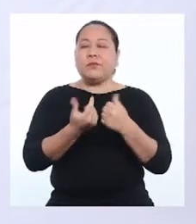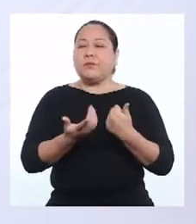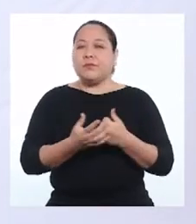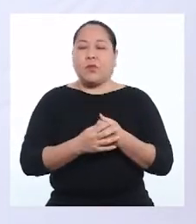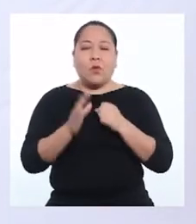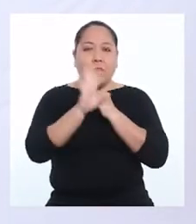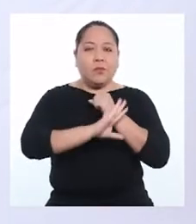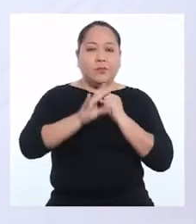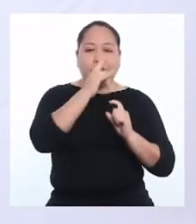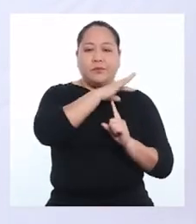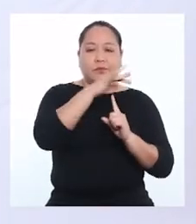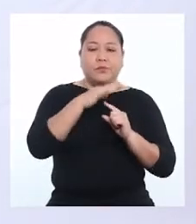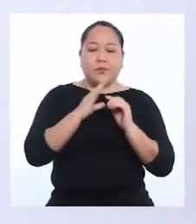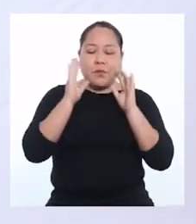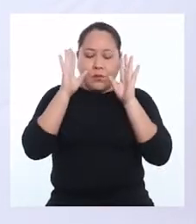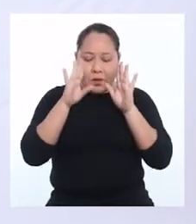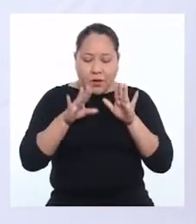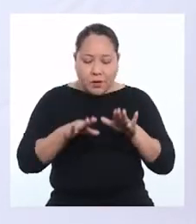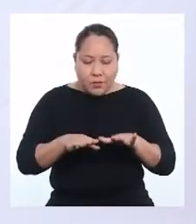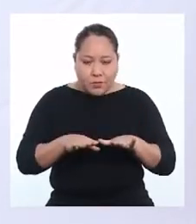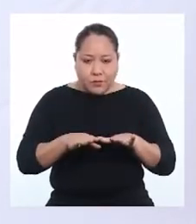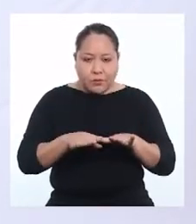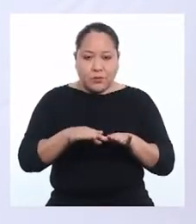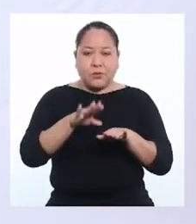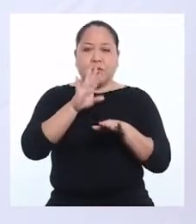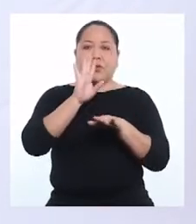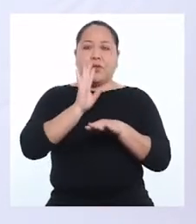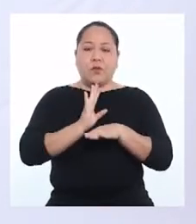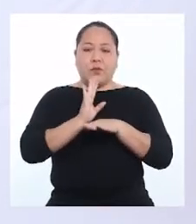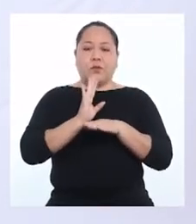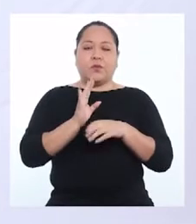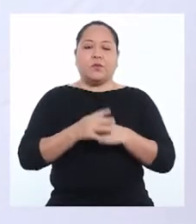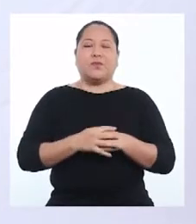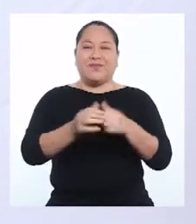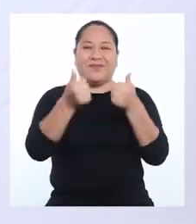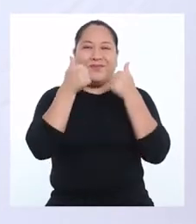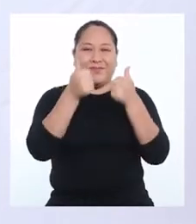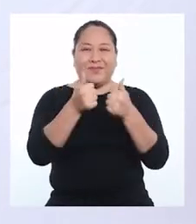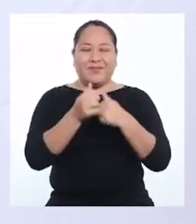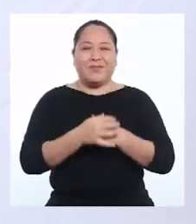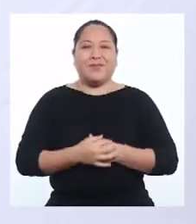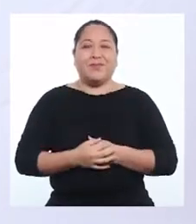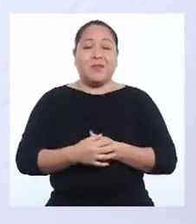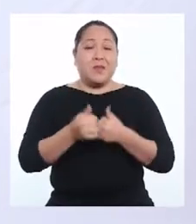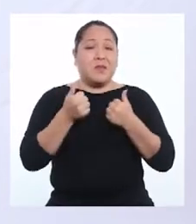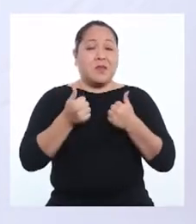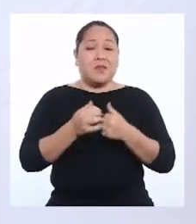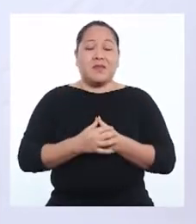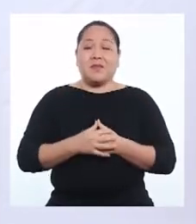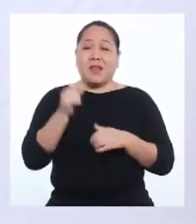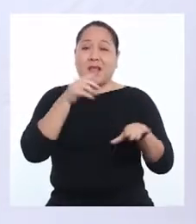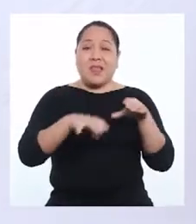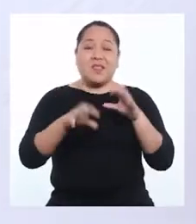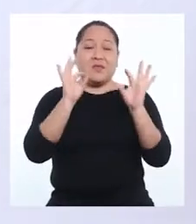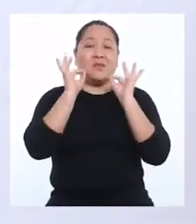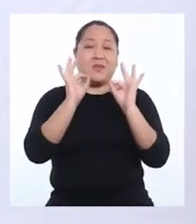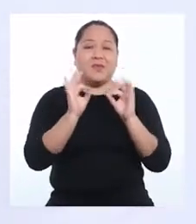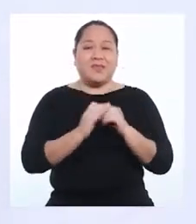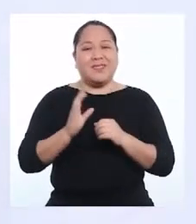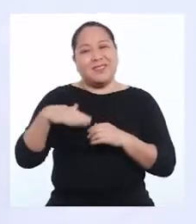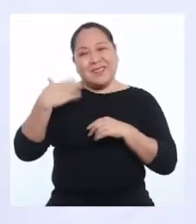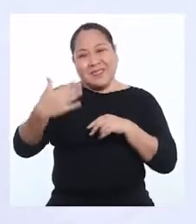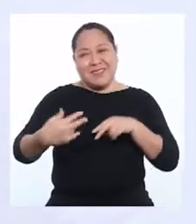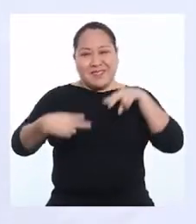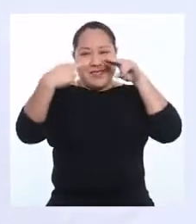medio ambiente. Bajamos. Y subimos. Excelente. Muy bien. Lo han hecho muy bien.